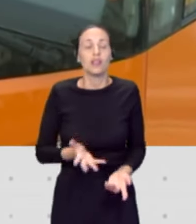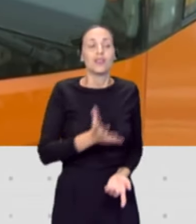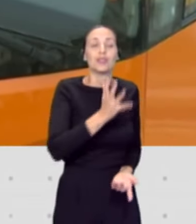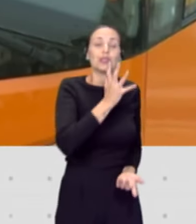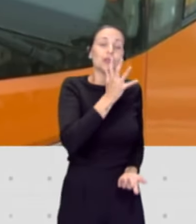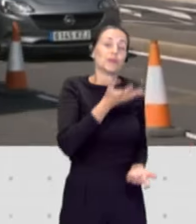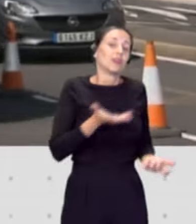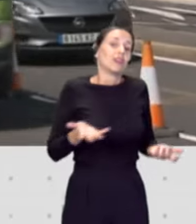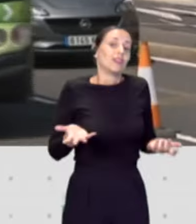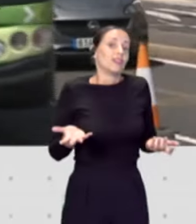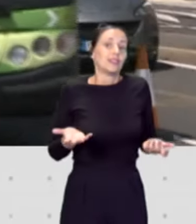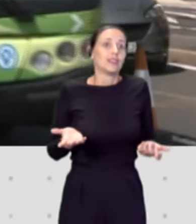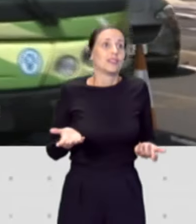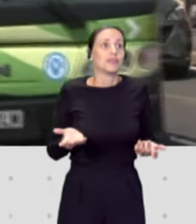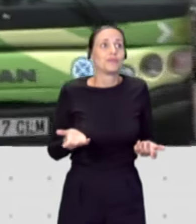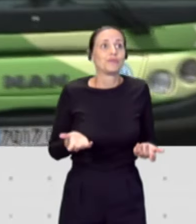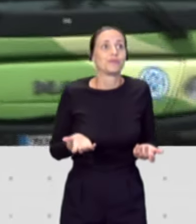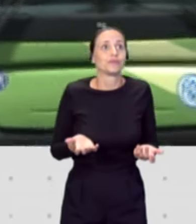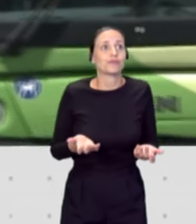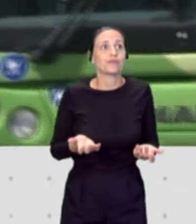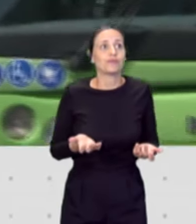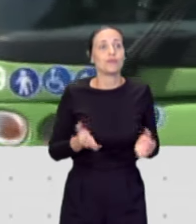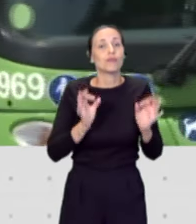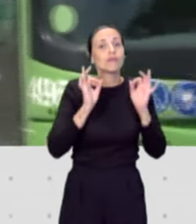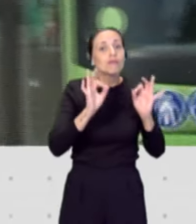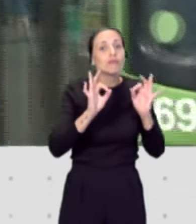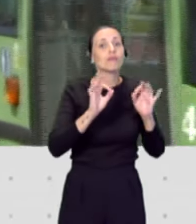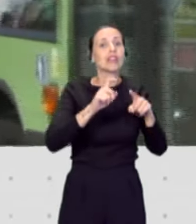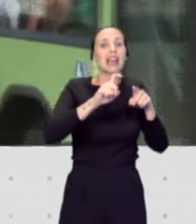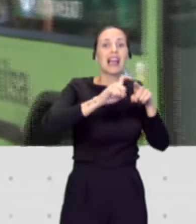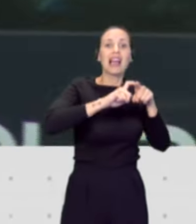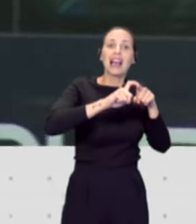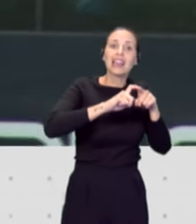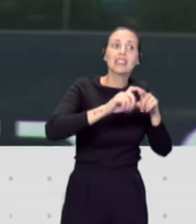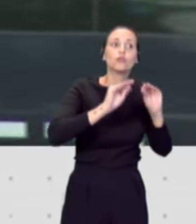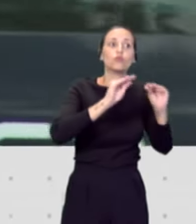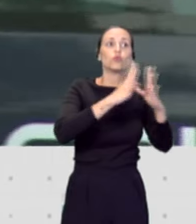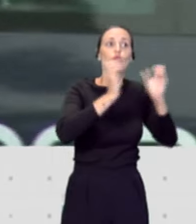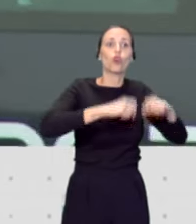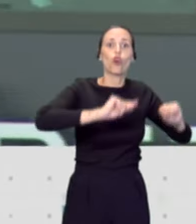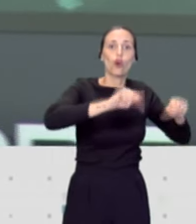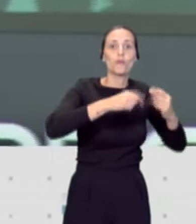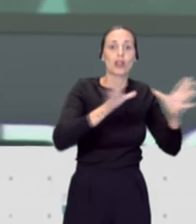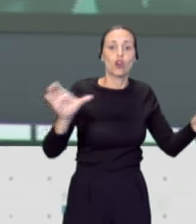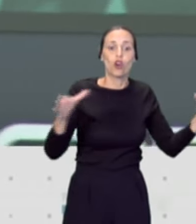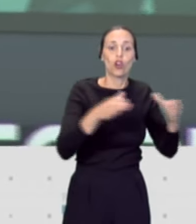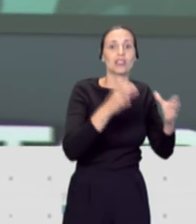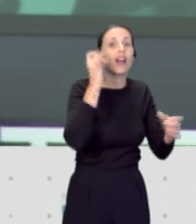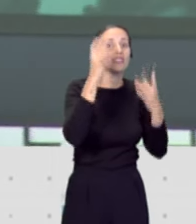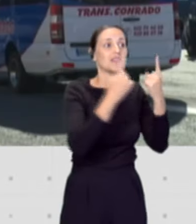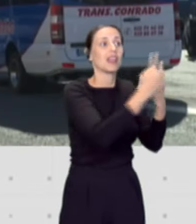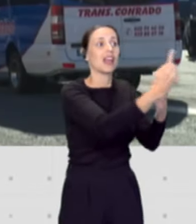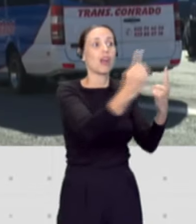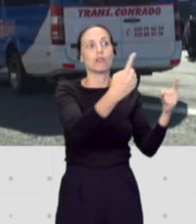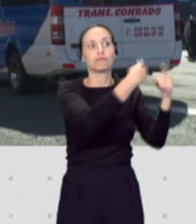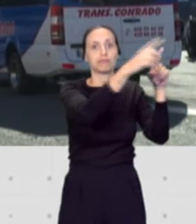las características, entre otras cuestiones, de los convenios colectivos de cada una de las actividades son diferentes en